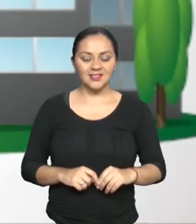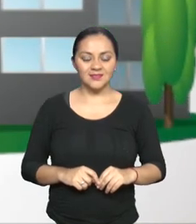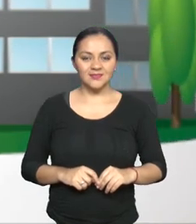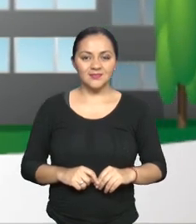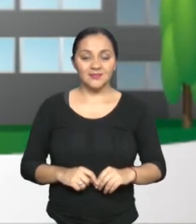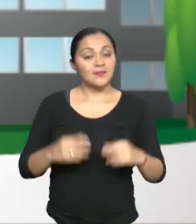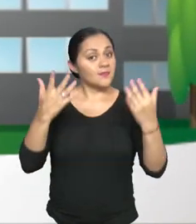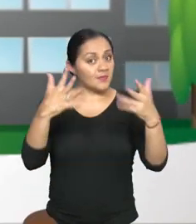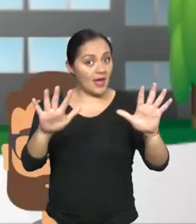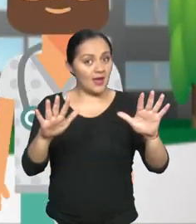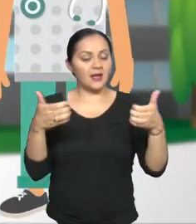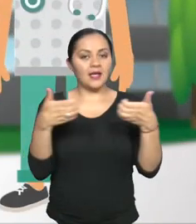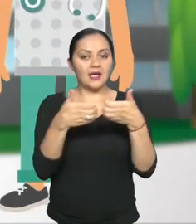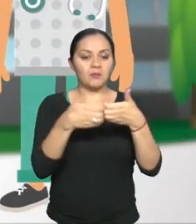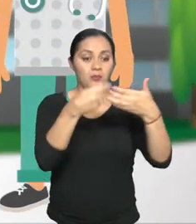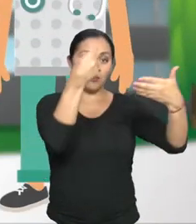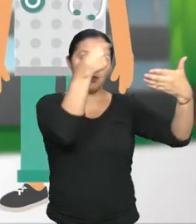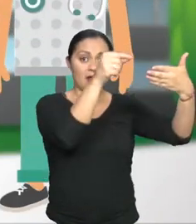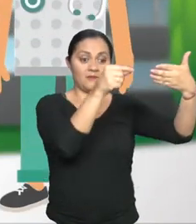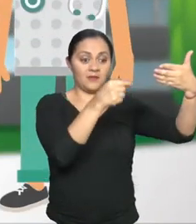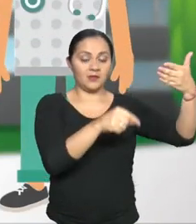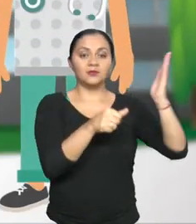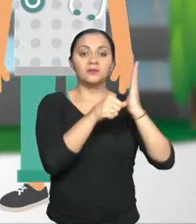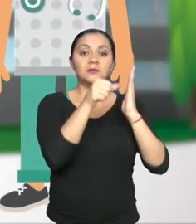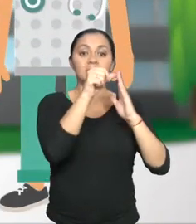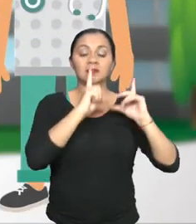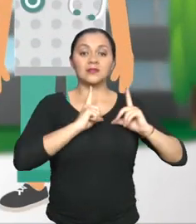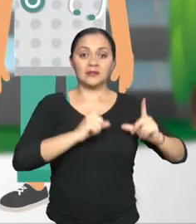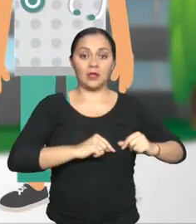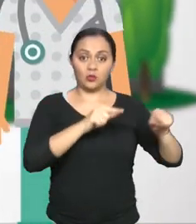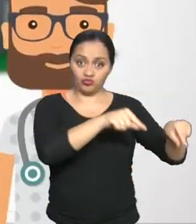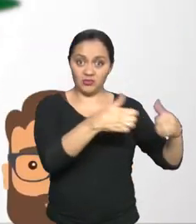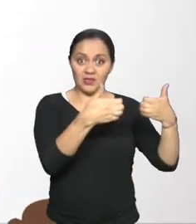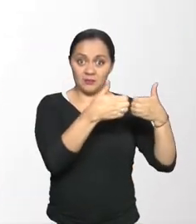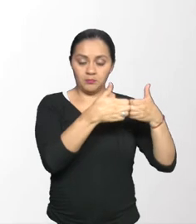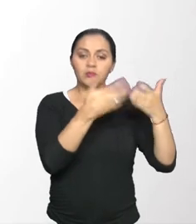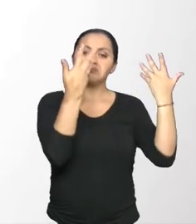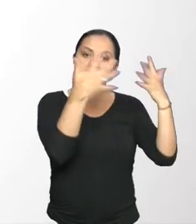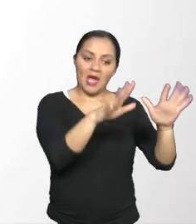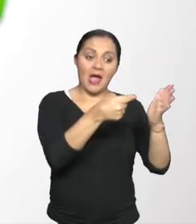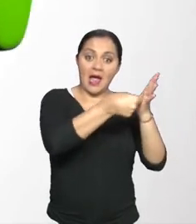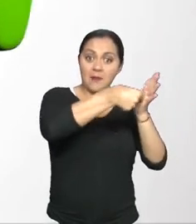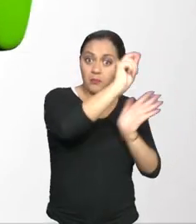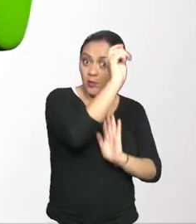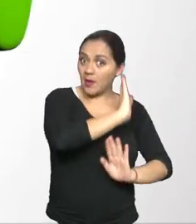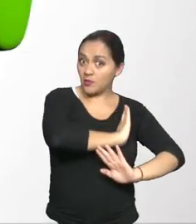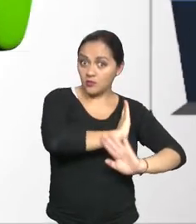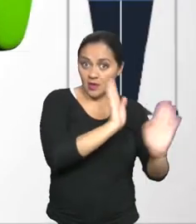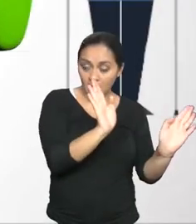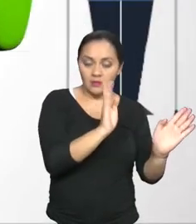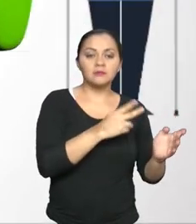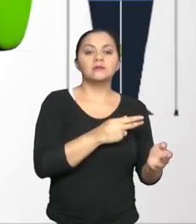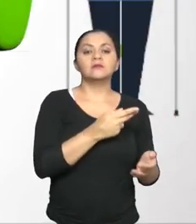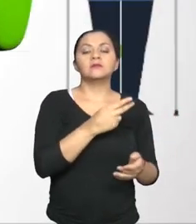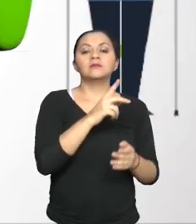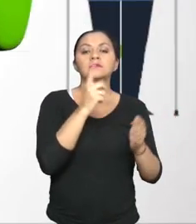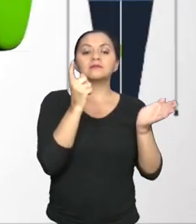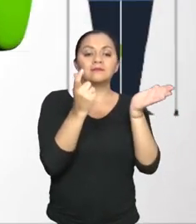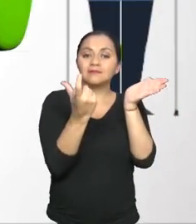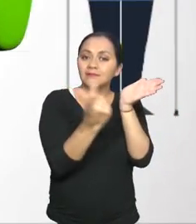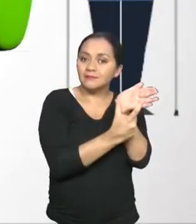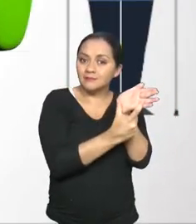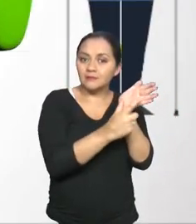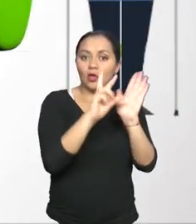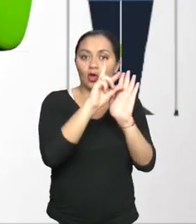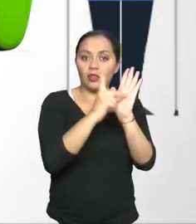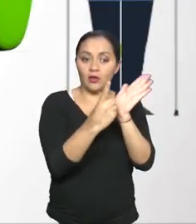Una vez que el equipo de calificación del Ministerio de Salud Pública aprueba la importación de vehículo y emite el código de solicitud